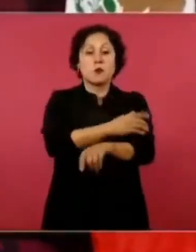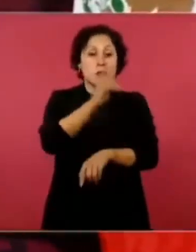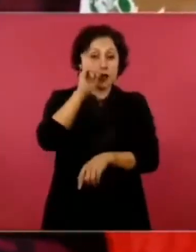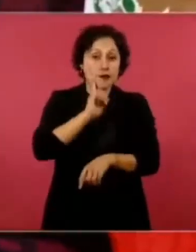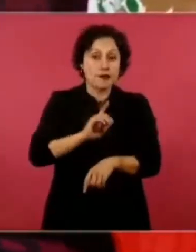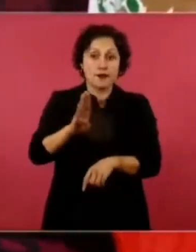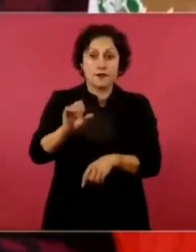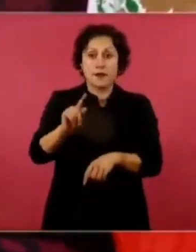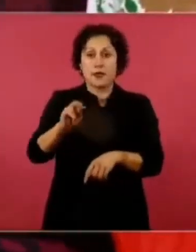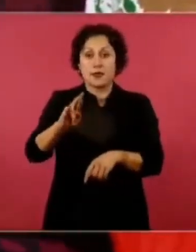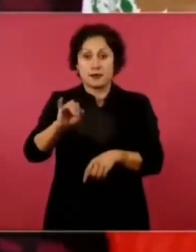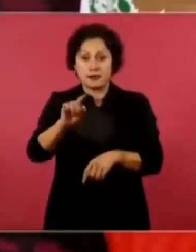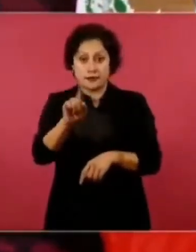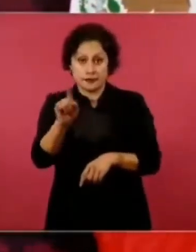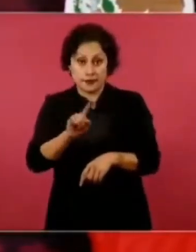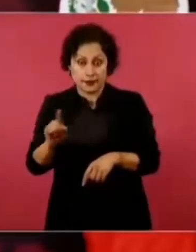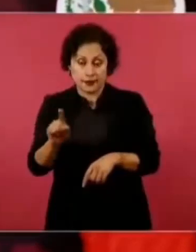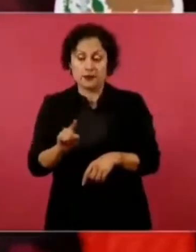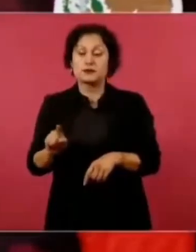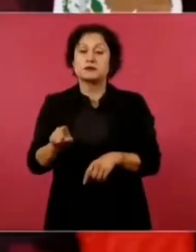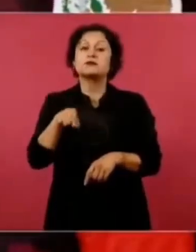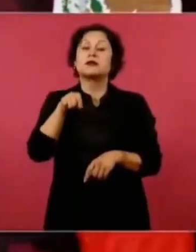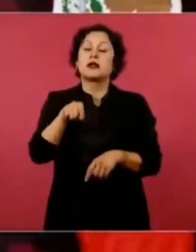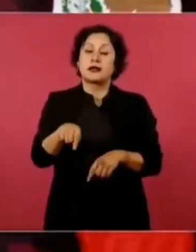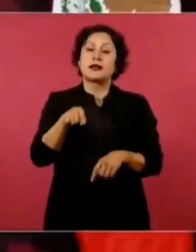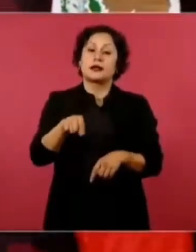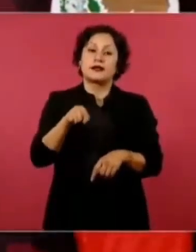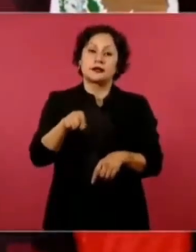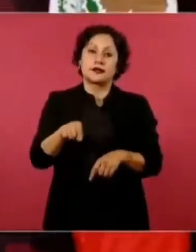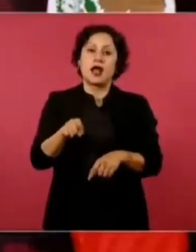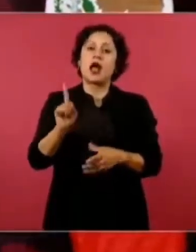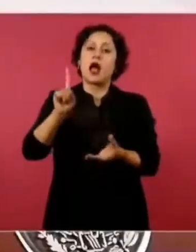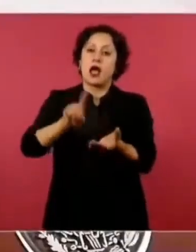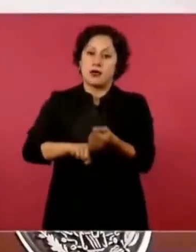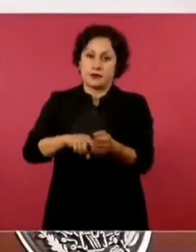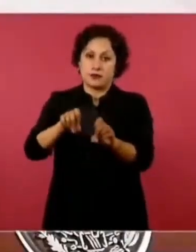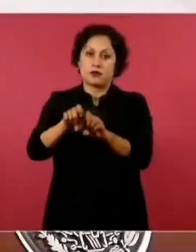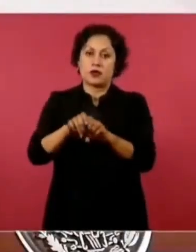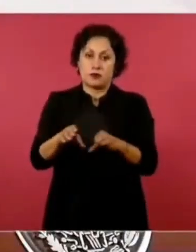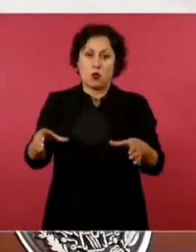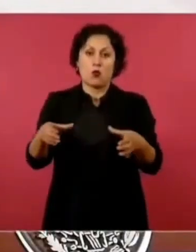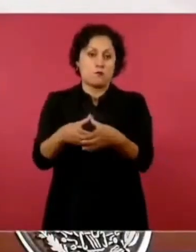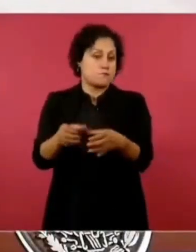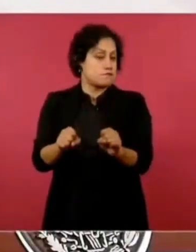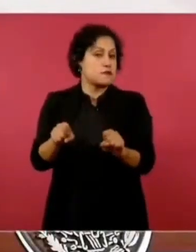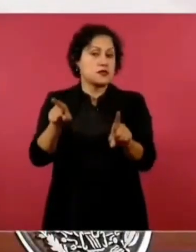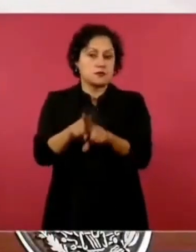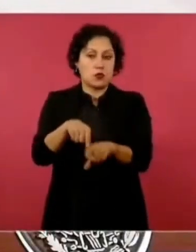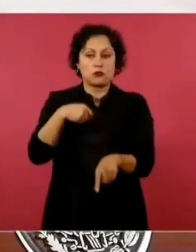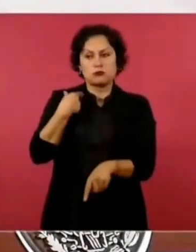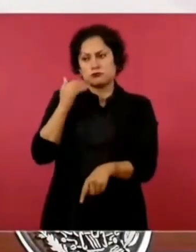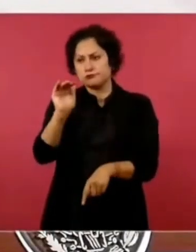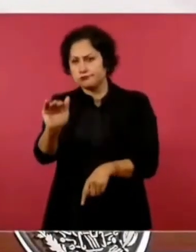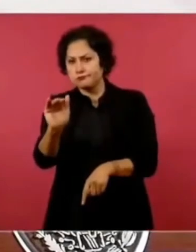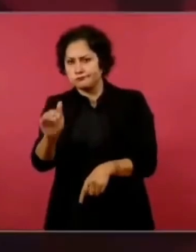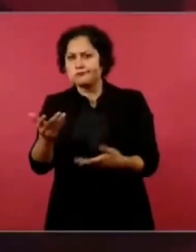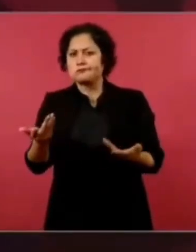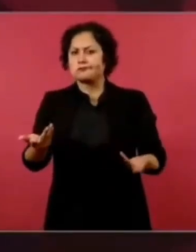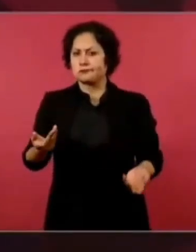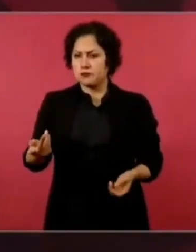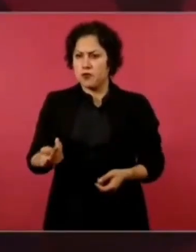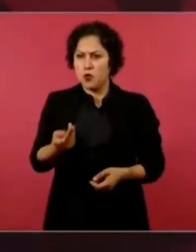de ese comité de la memoria histórica. Le voy a comentar para ver qué se puede